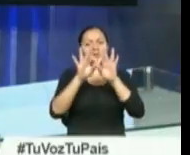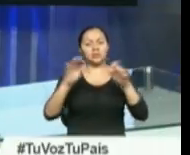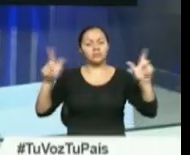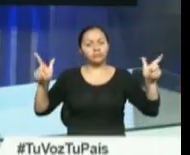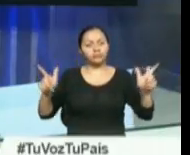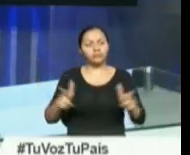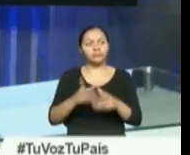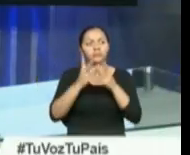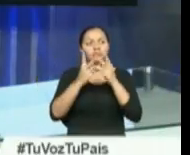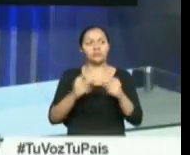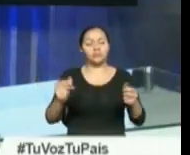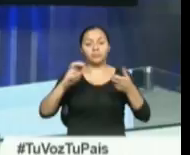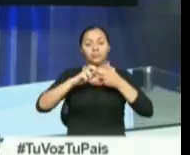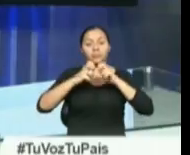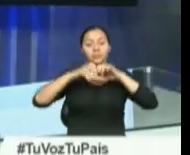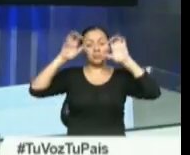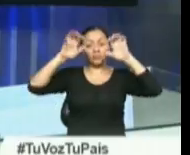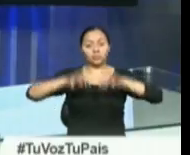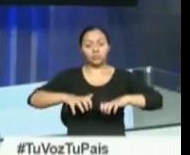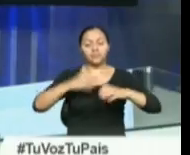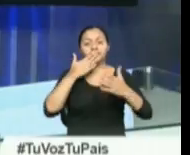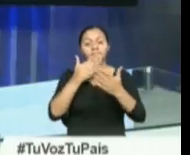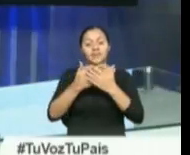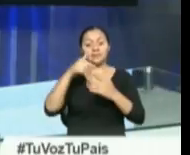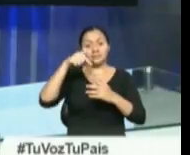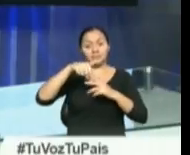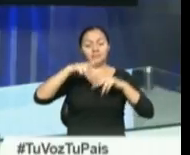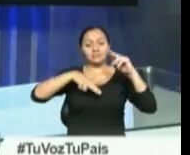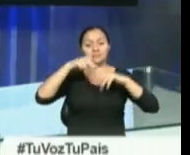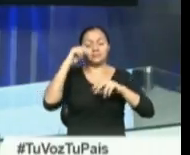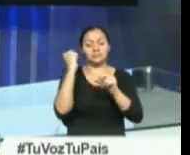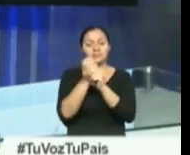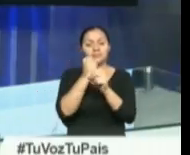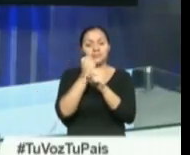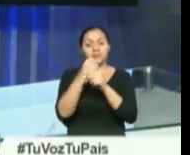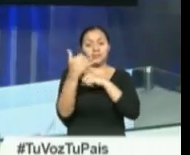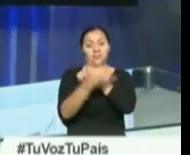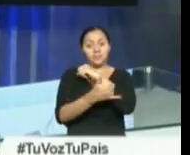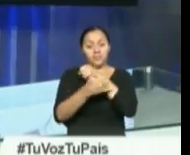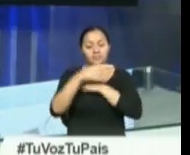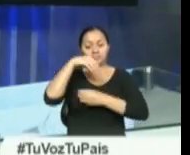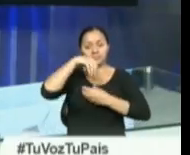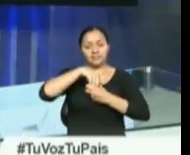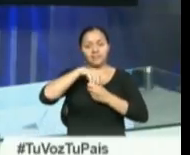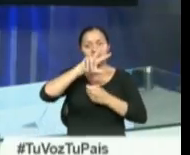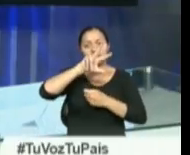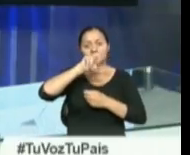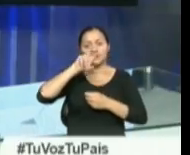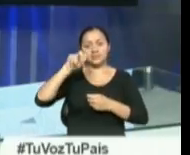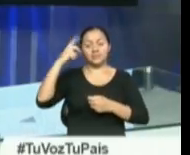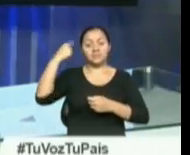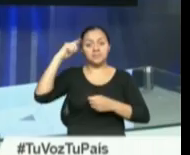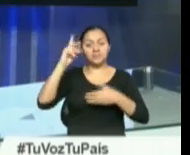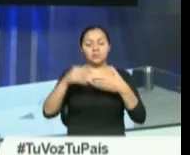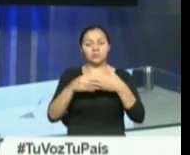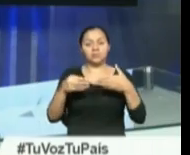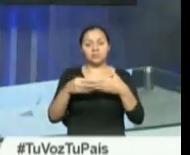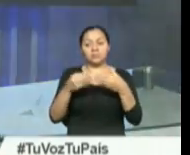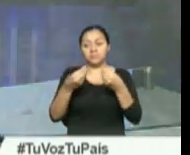consecuencias de la época invernal. Gracias a estas obras, el país ha ahorrado más de 300 millones de dólares en pérdidas.